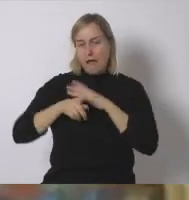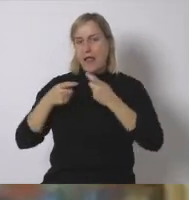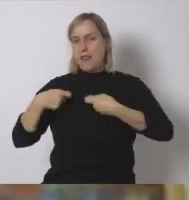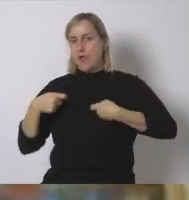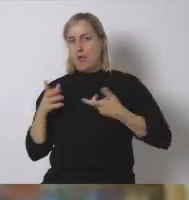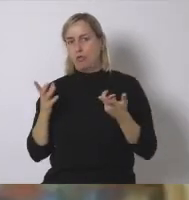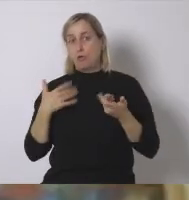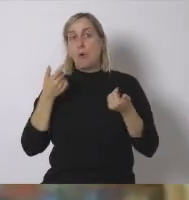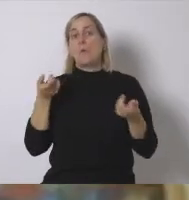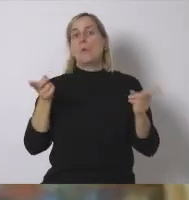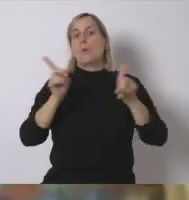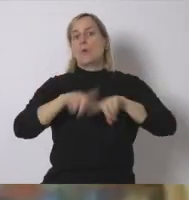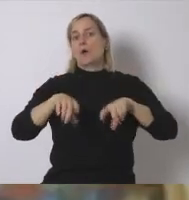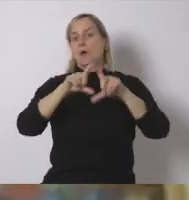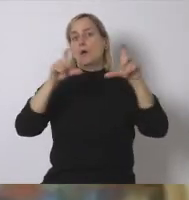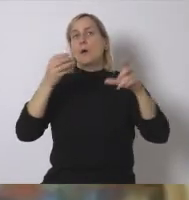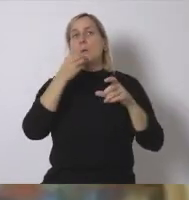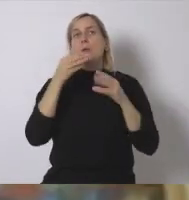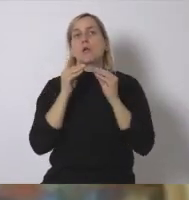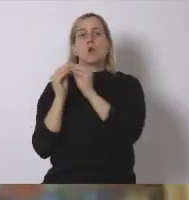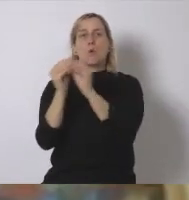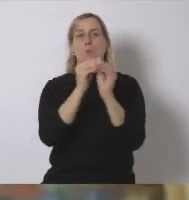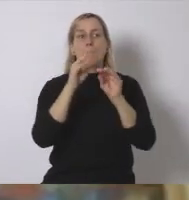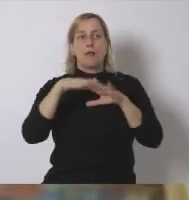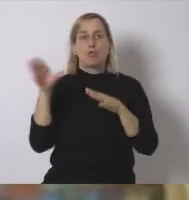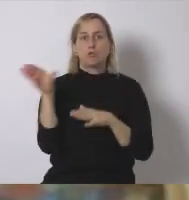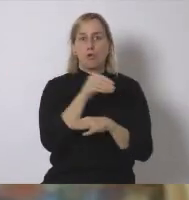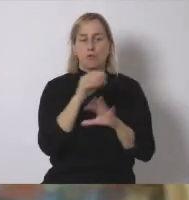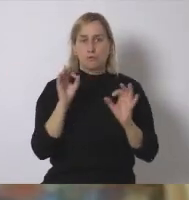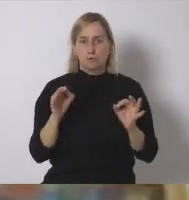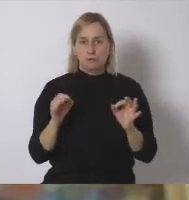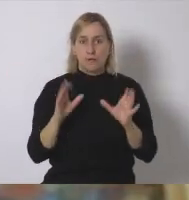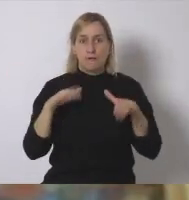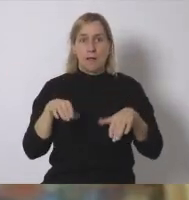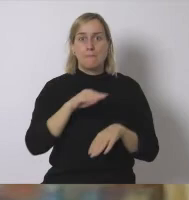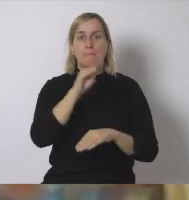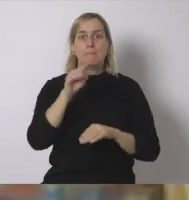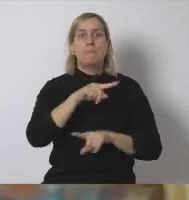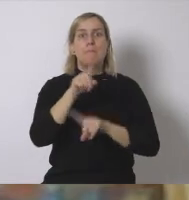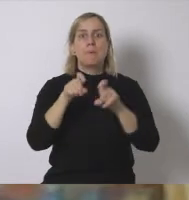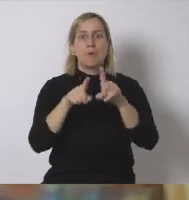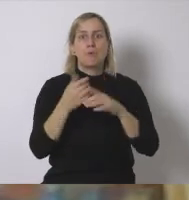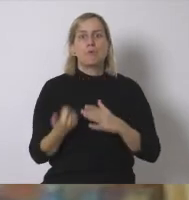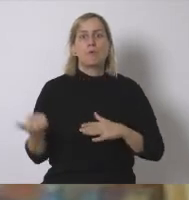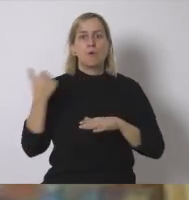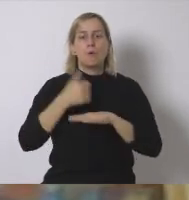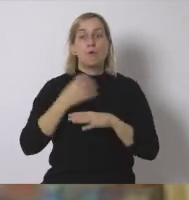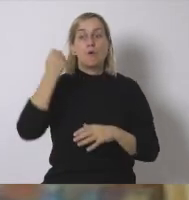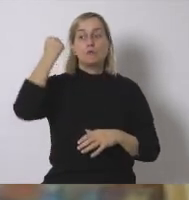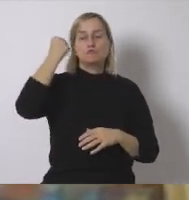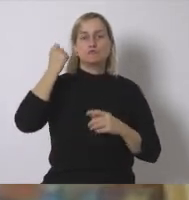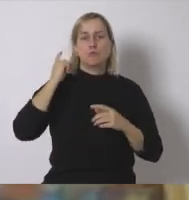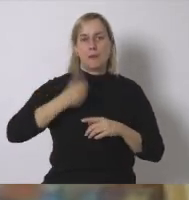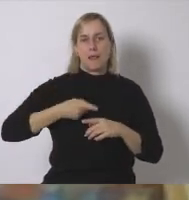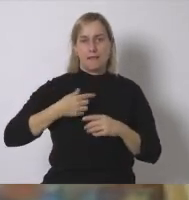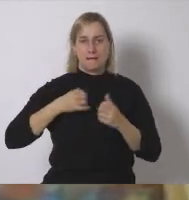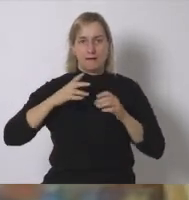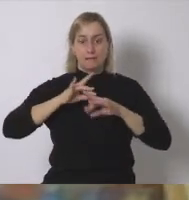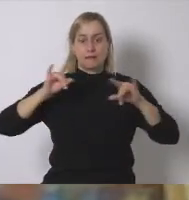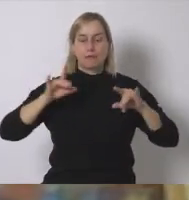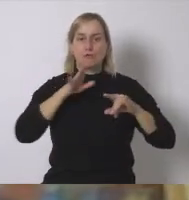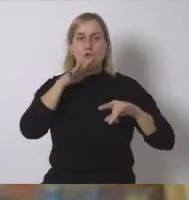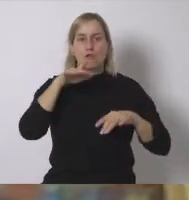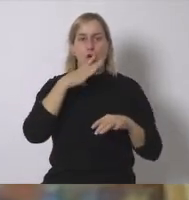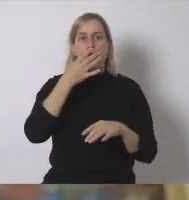supuesto bien común y en cualquier caso repito pregunto dónde queda la soberanía del territorio porque